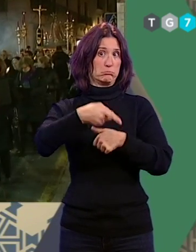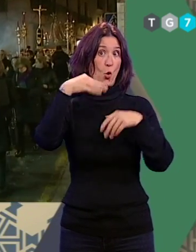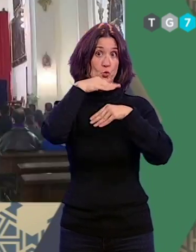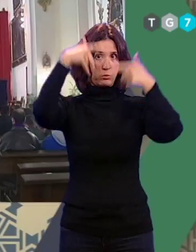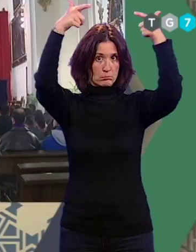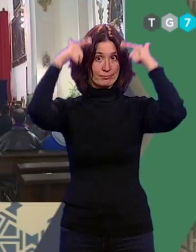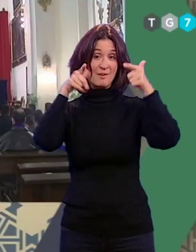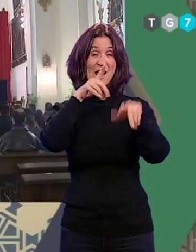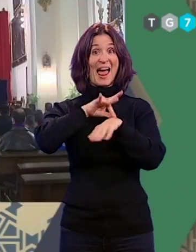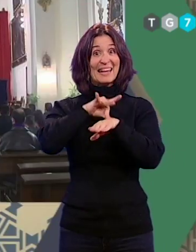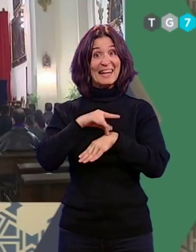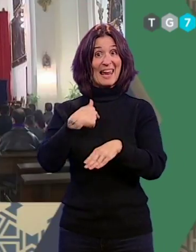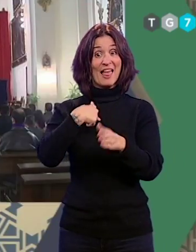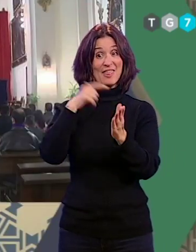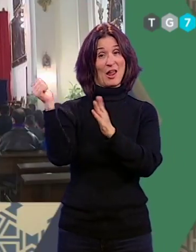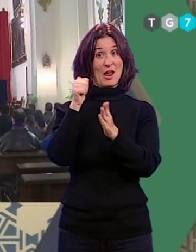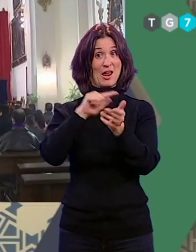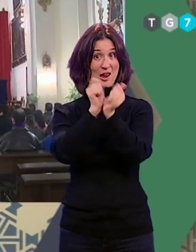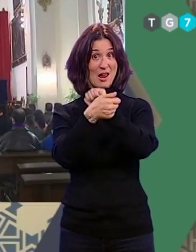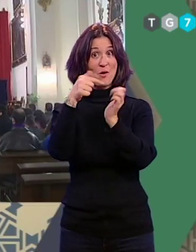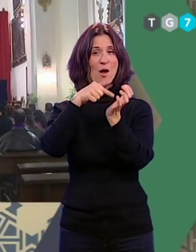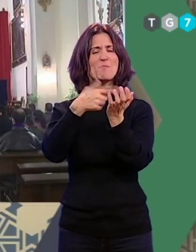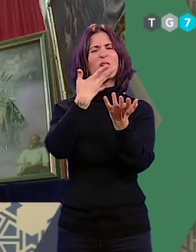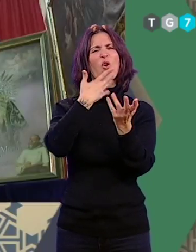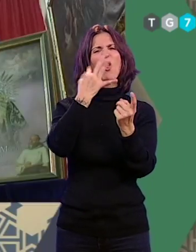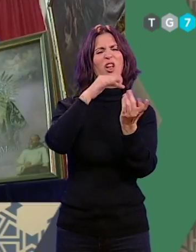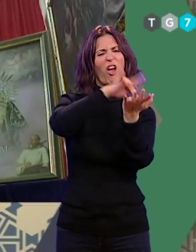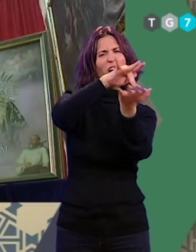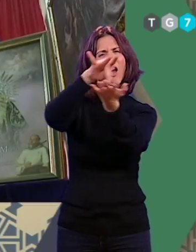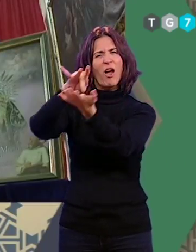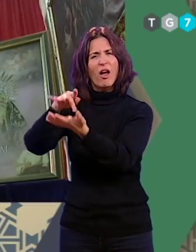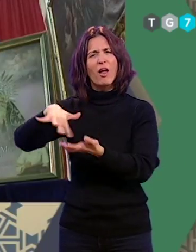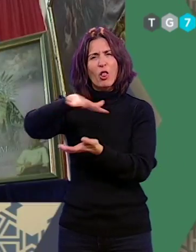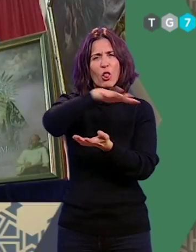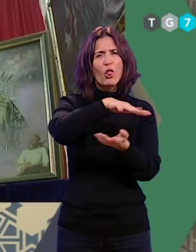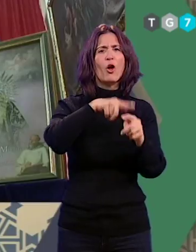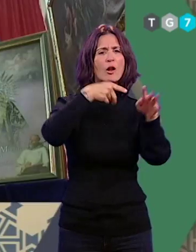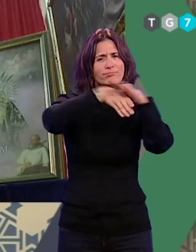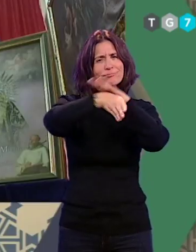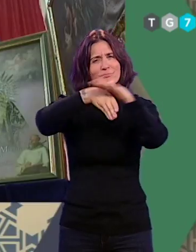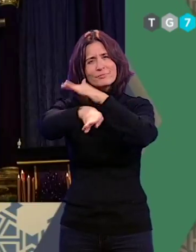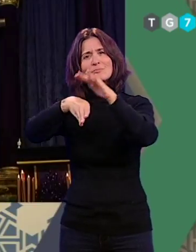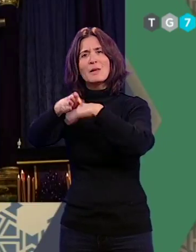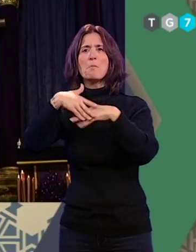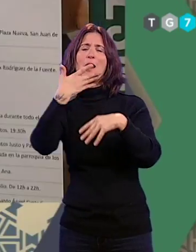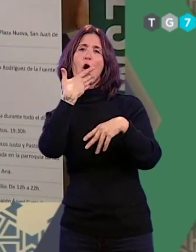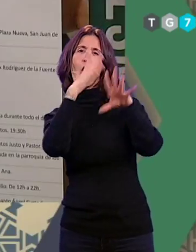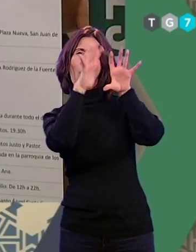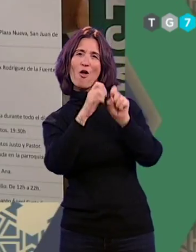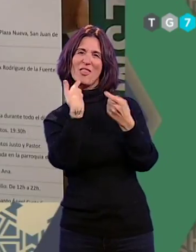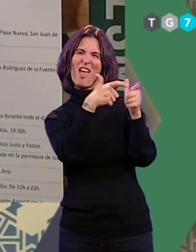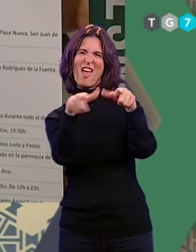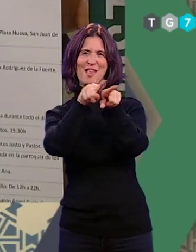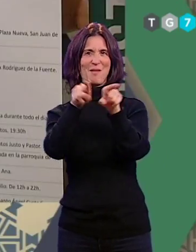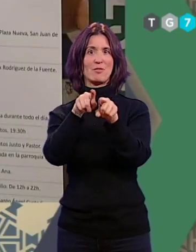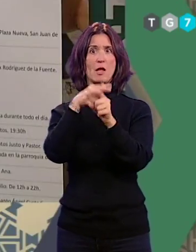Cuaresma nos invita a conocer las citas cofrades, los lugares donde se celebran y la probabilidad de adentrarse en esos mismos para conocerlos con detenimiento. Son